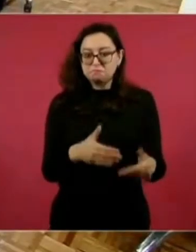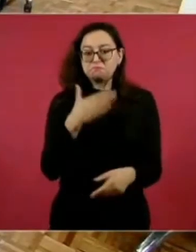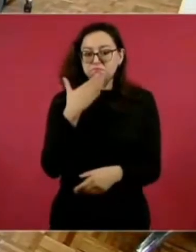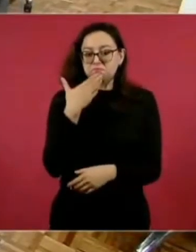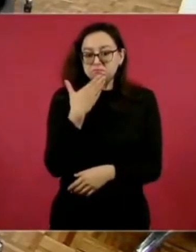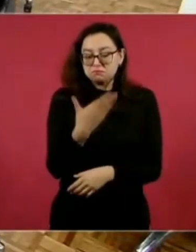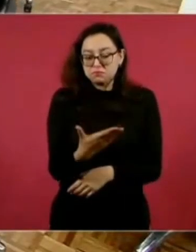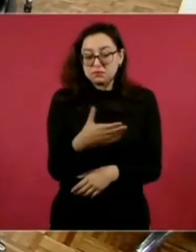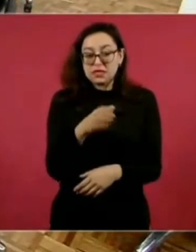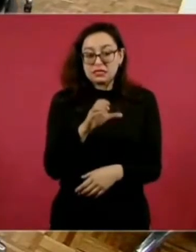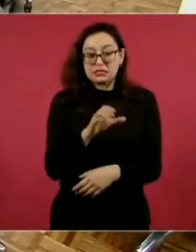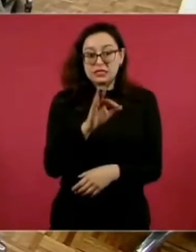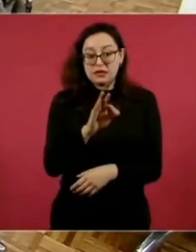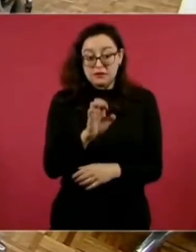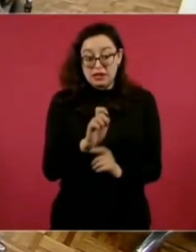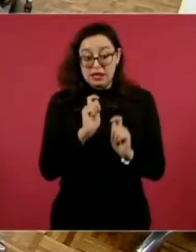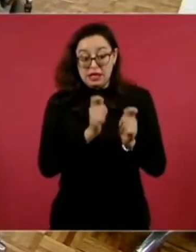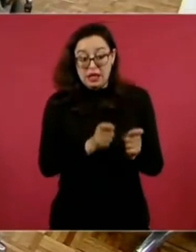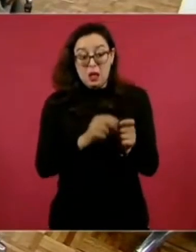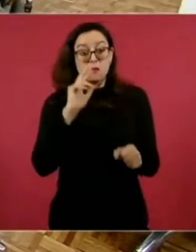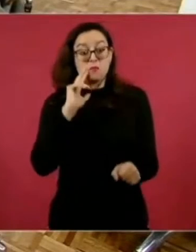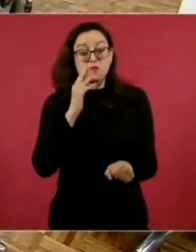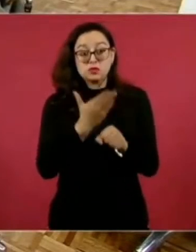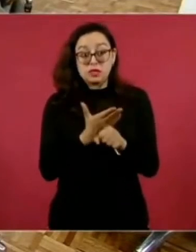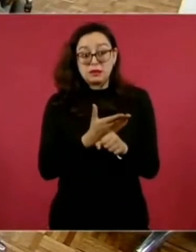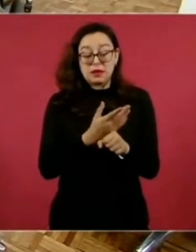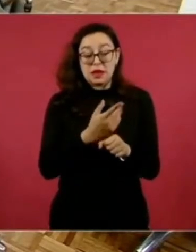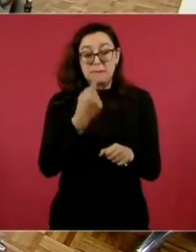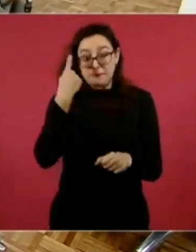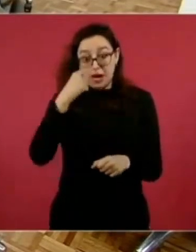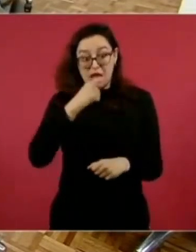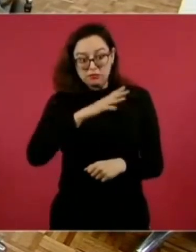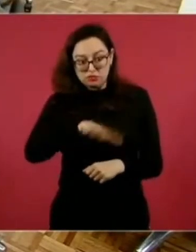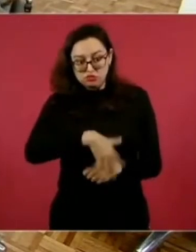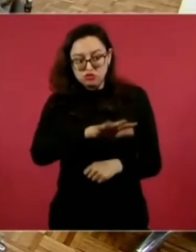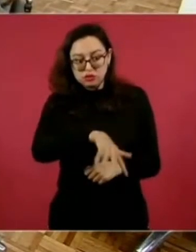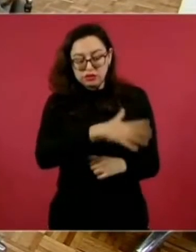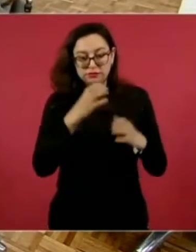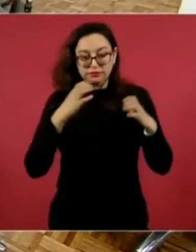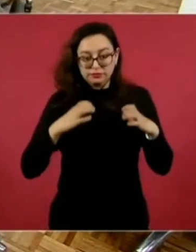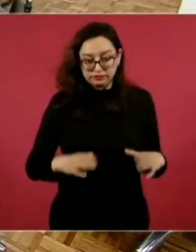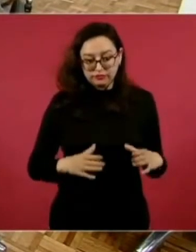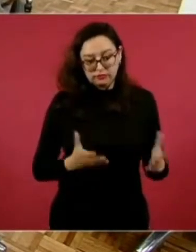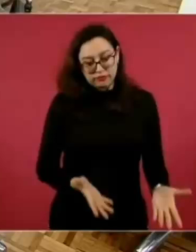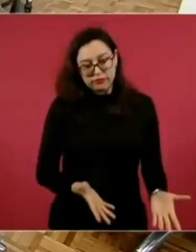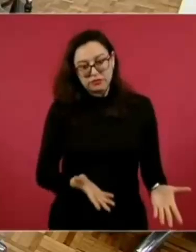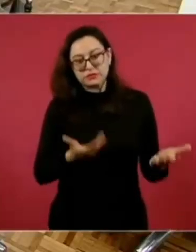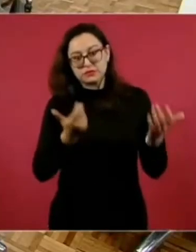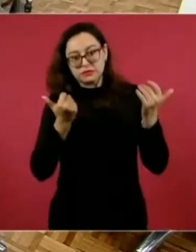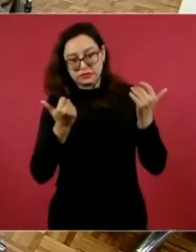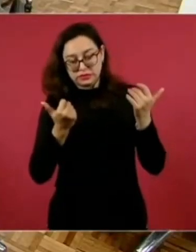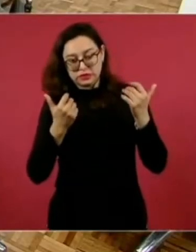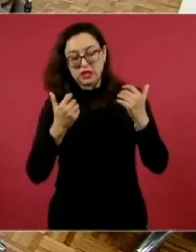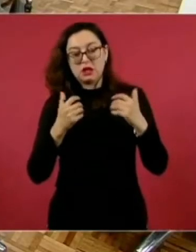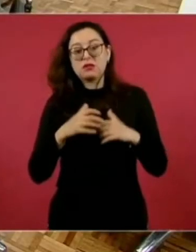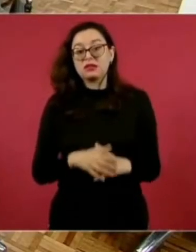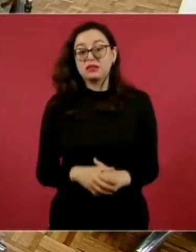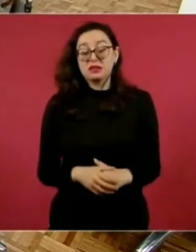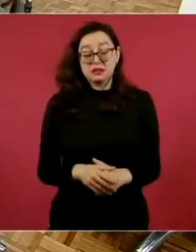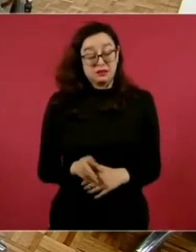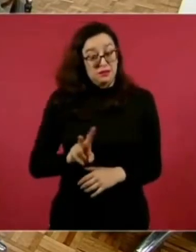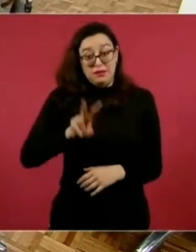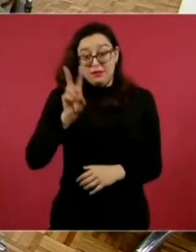la Comisión Federal de Electricidad es la encargada del rescate en pasta de conchos. Ha sido toda una